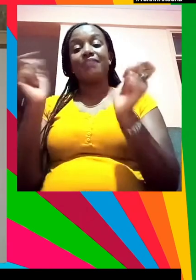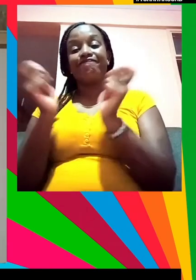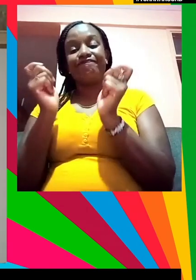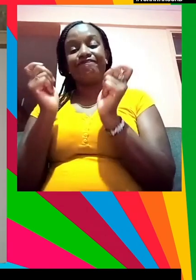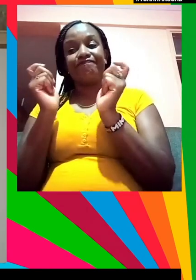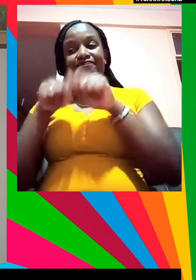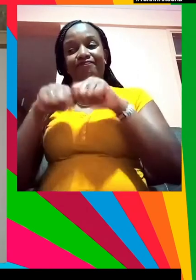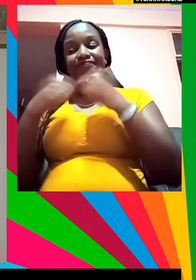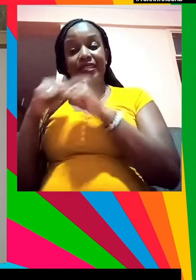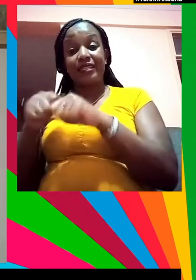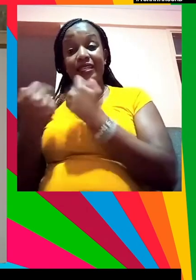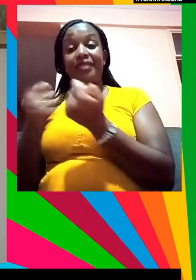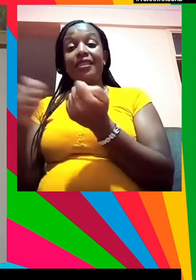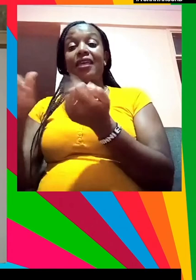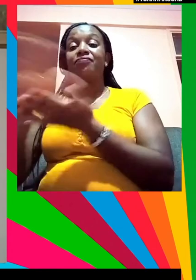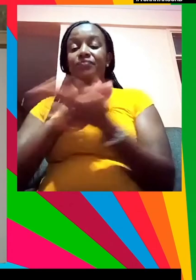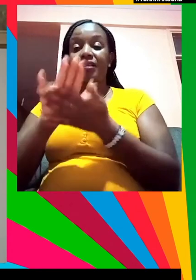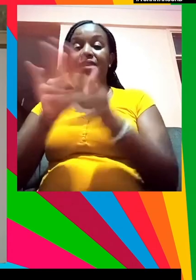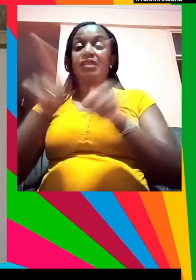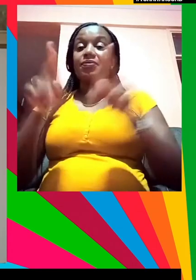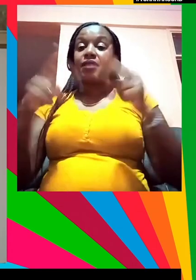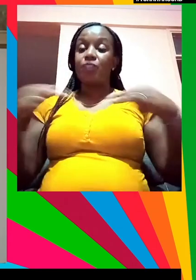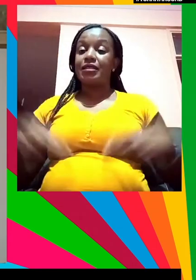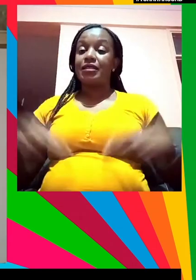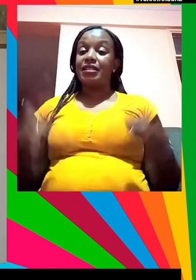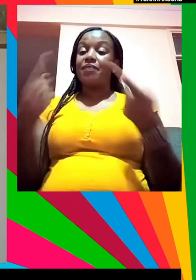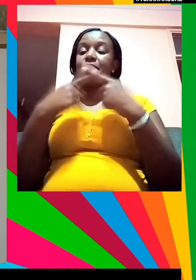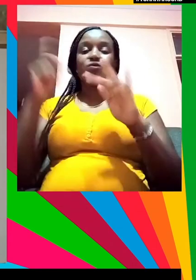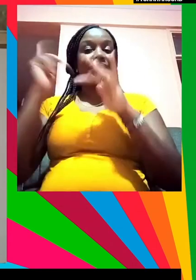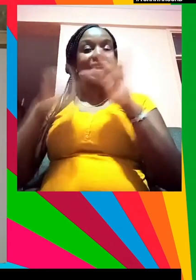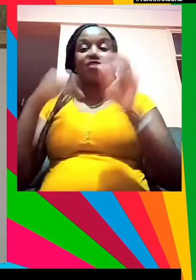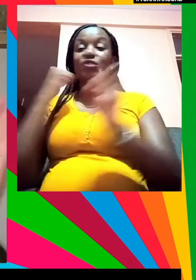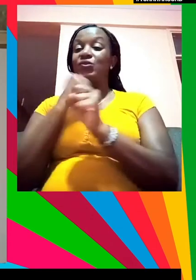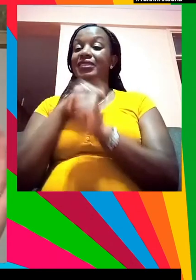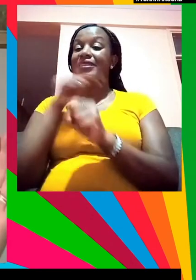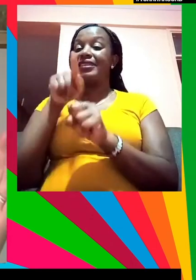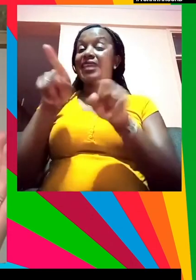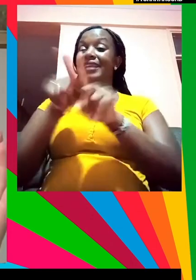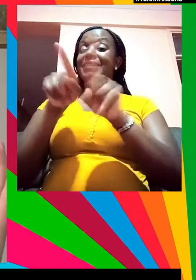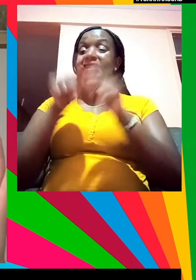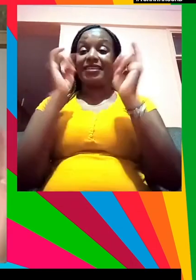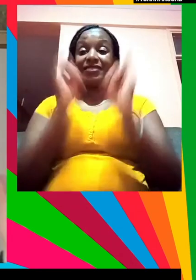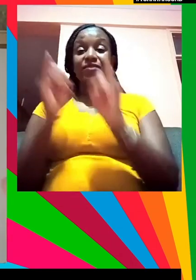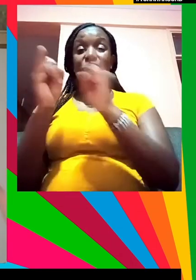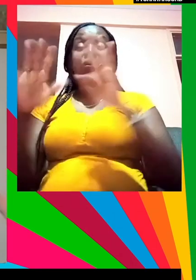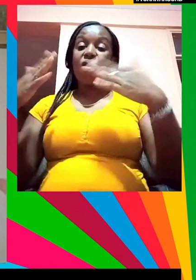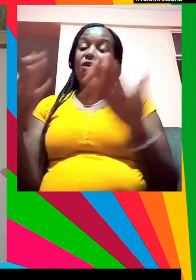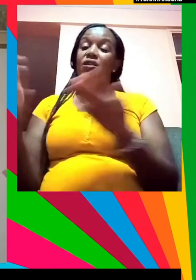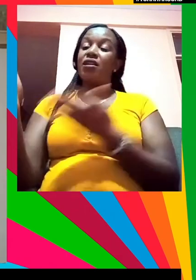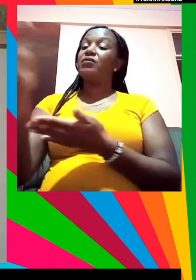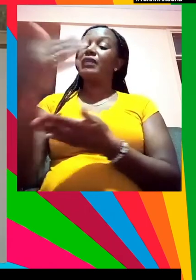instancia también dañan a la humanidad y no podemos hacerlo solo como individuos o como colectivos